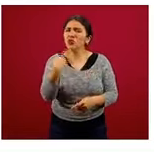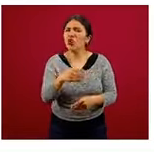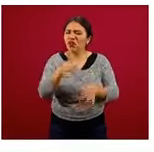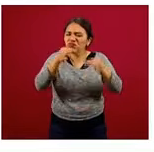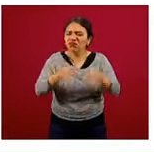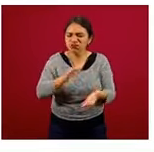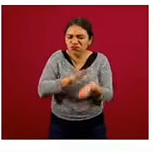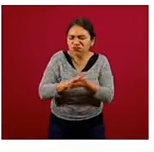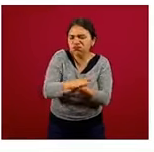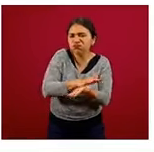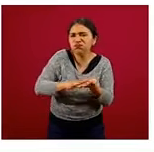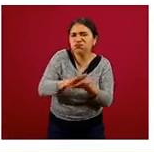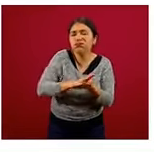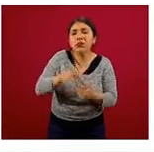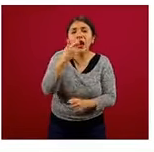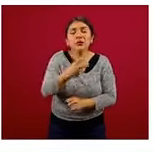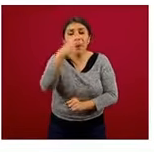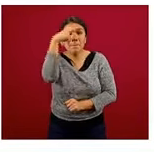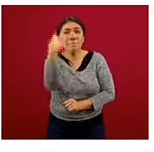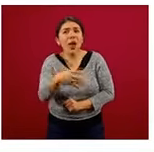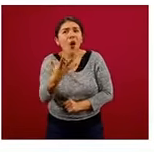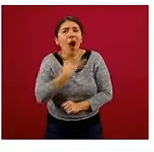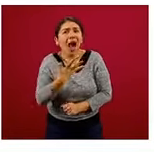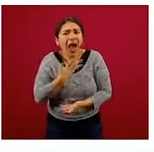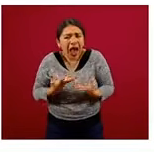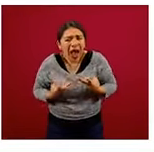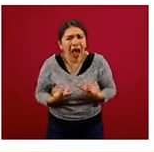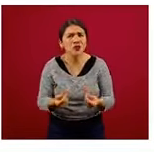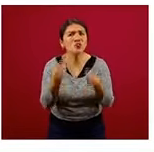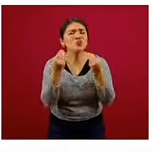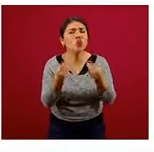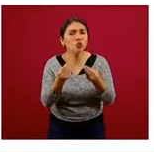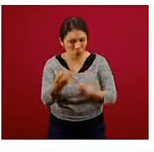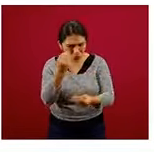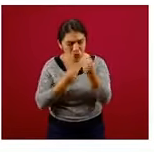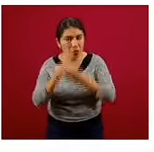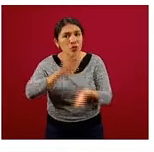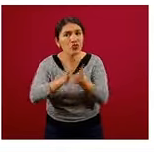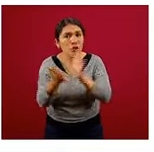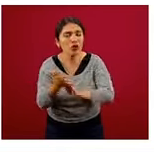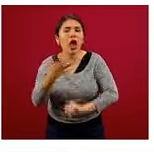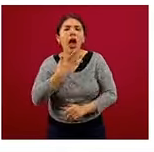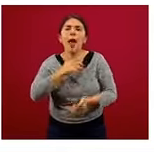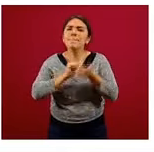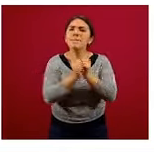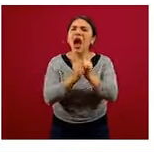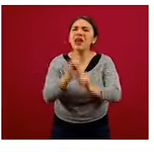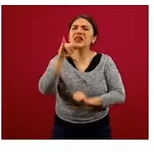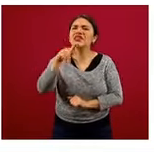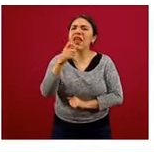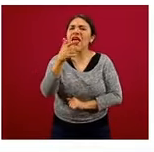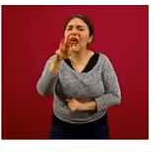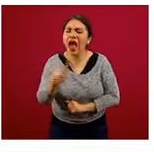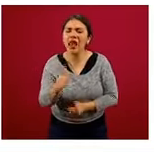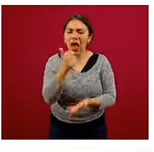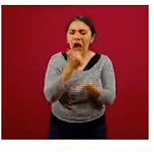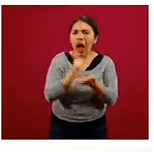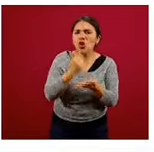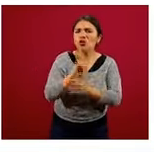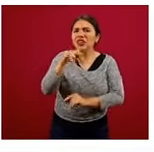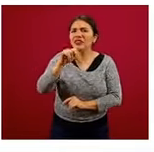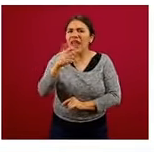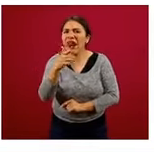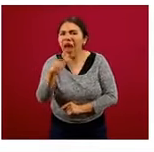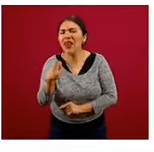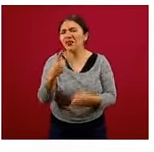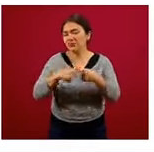entero. Ese es el privilegio de México. Comamos tortilla y también, desde luego, hay pan integral, hay arroz integral, pasta integral.